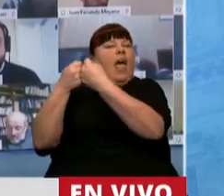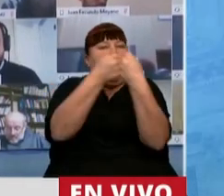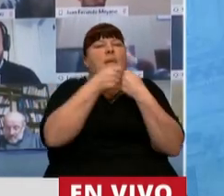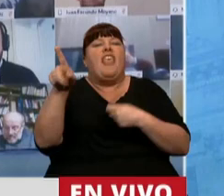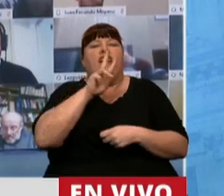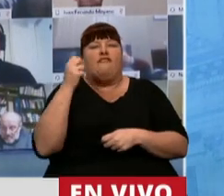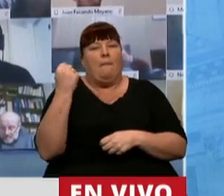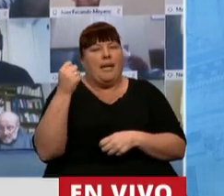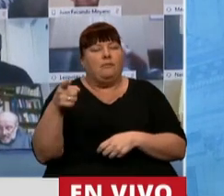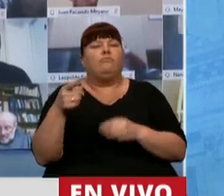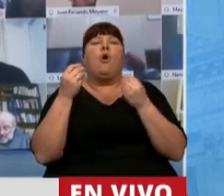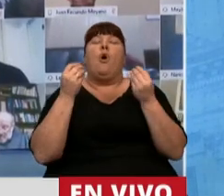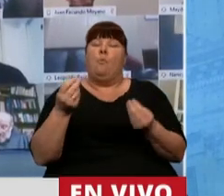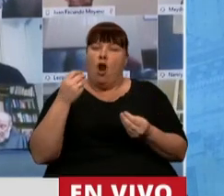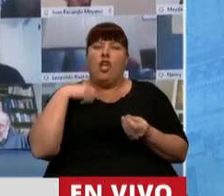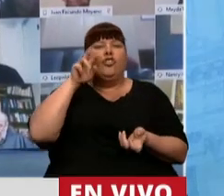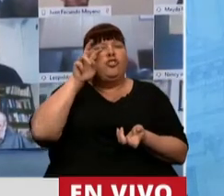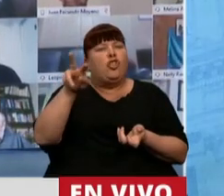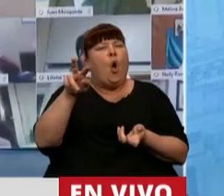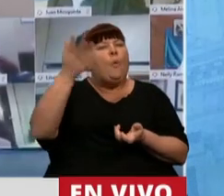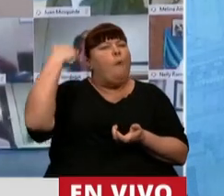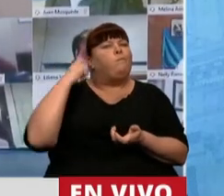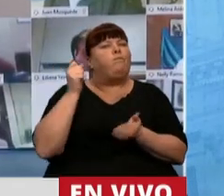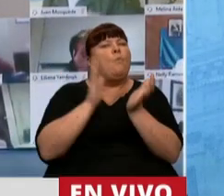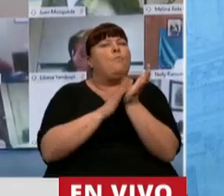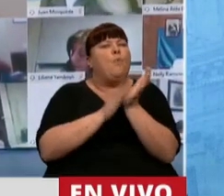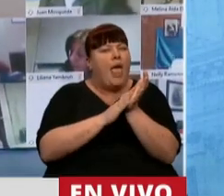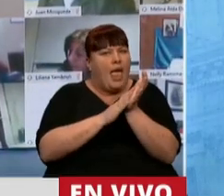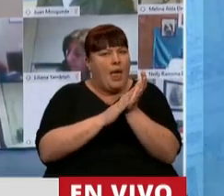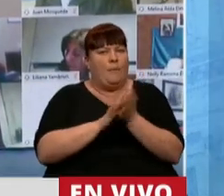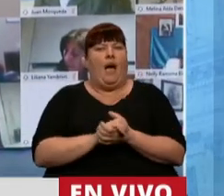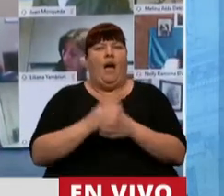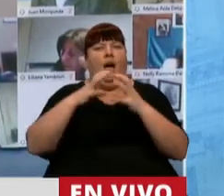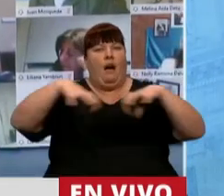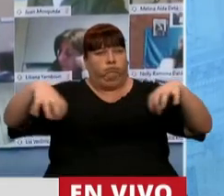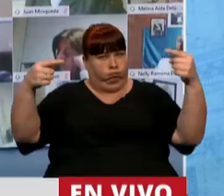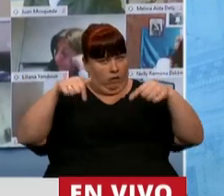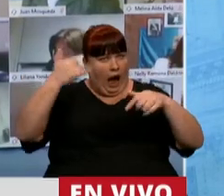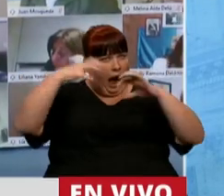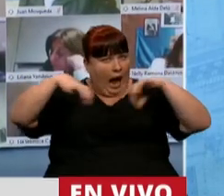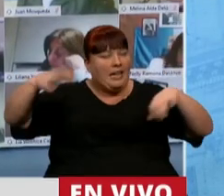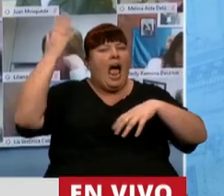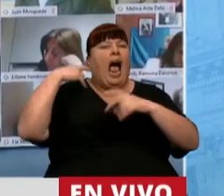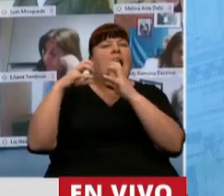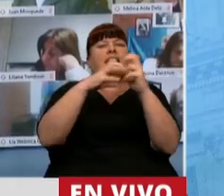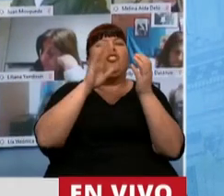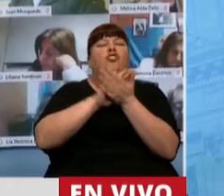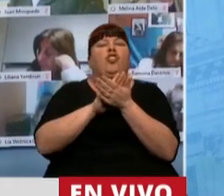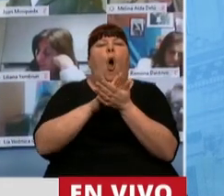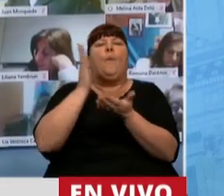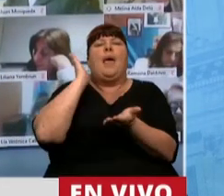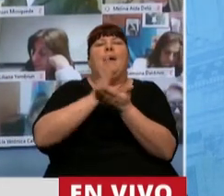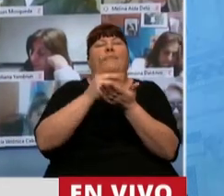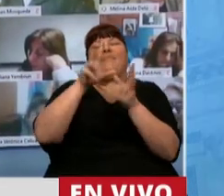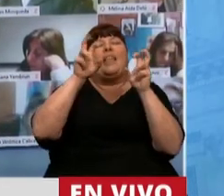feminismo, porque lo vimos en una experiencia que partió aguas distintas acá cuando se trató la despenalización